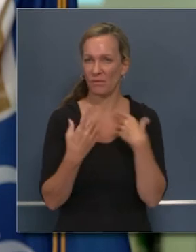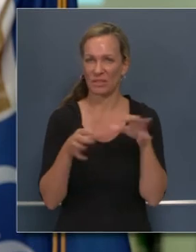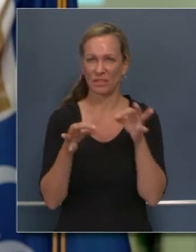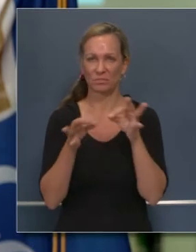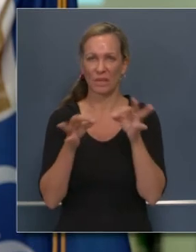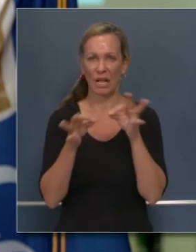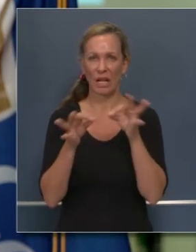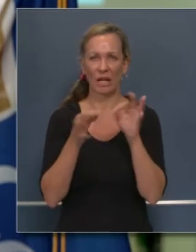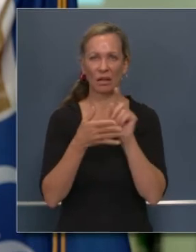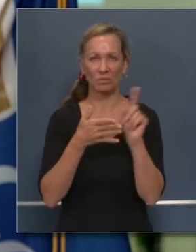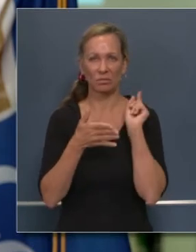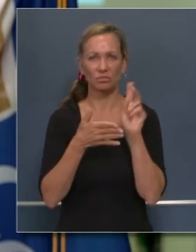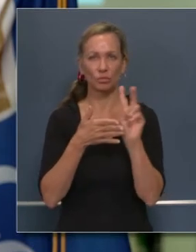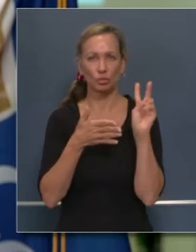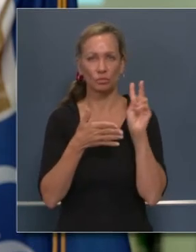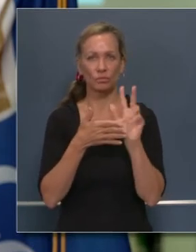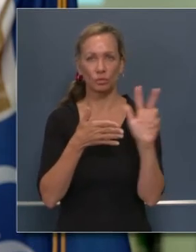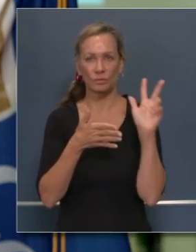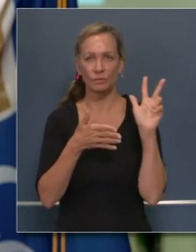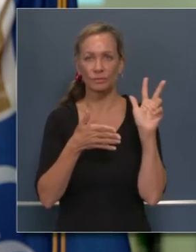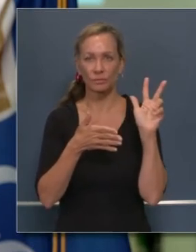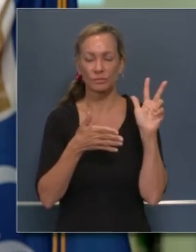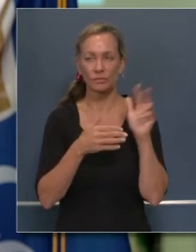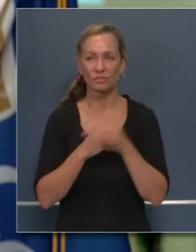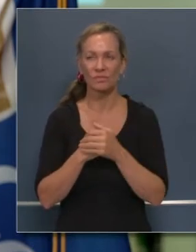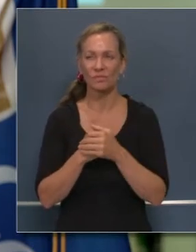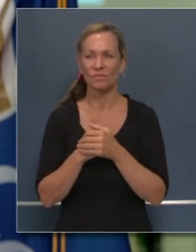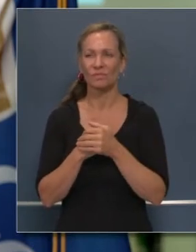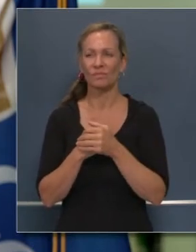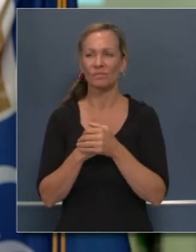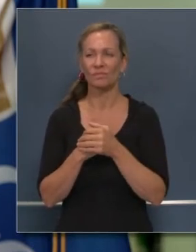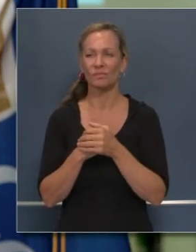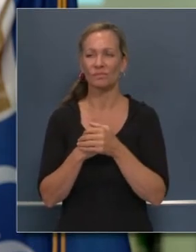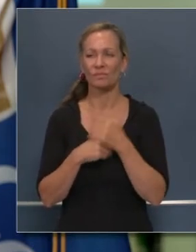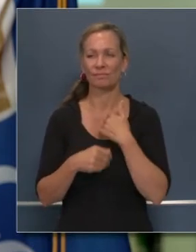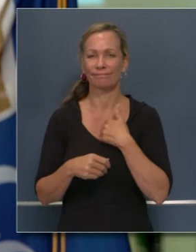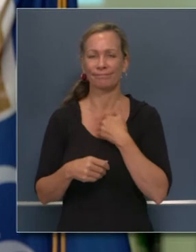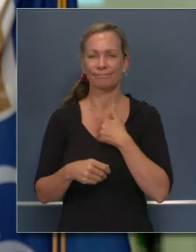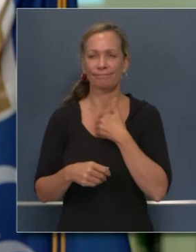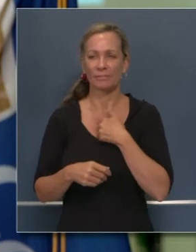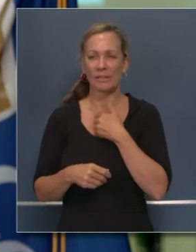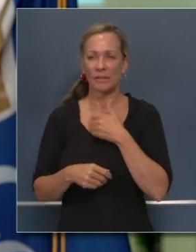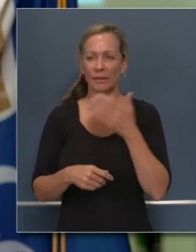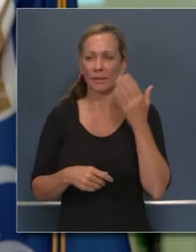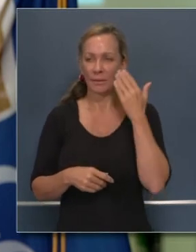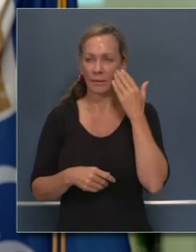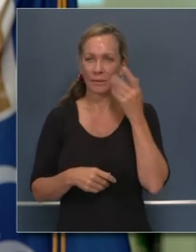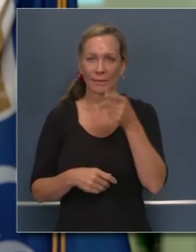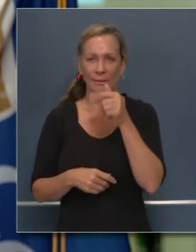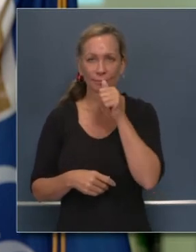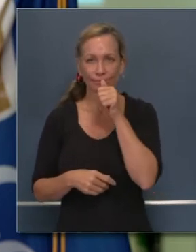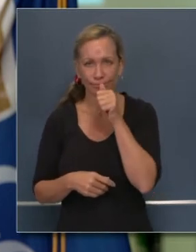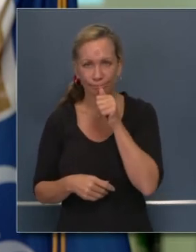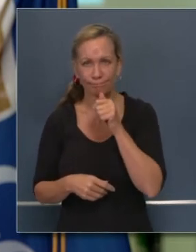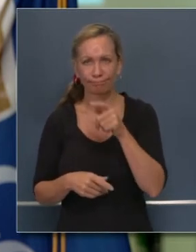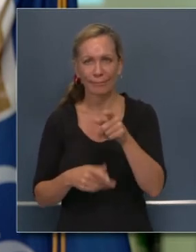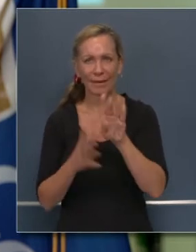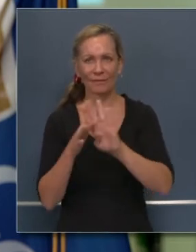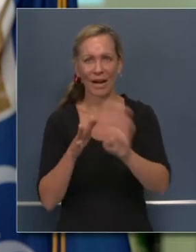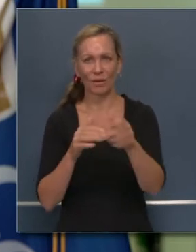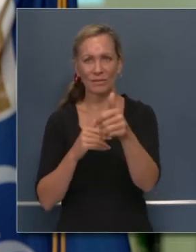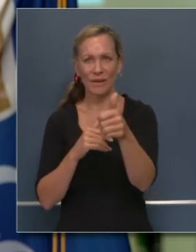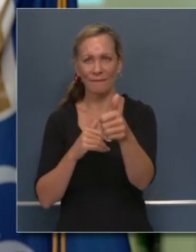industria que usted mencionó y usted como individuo, también lamento que usted haya sido evacuado y me imagino